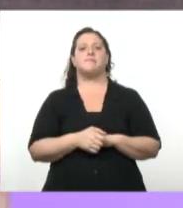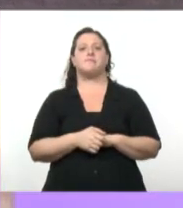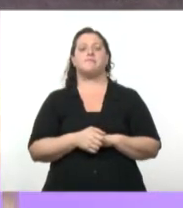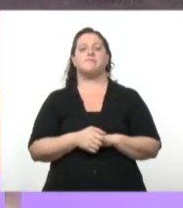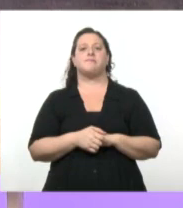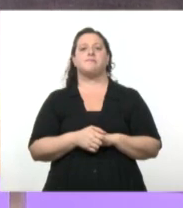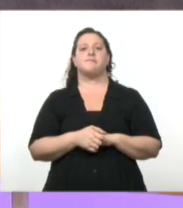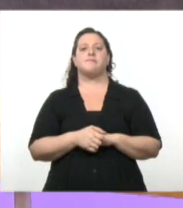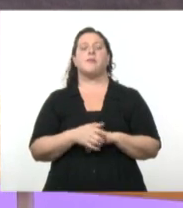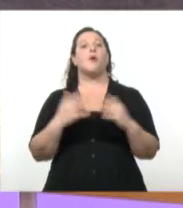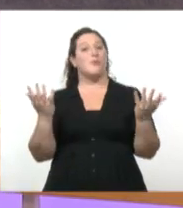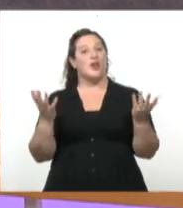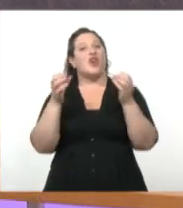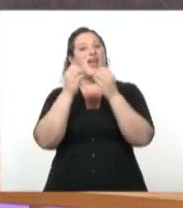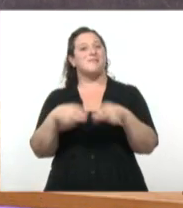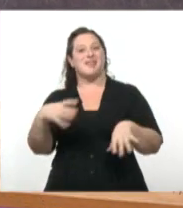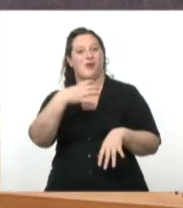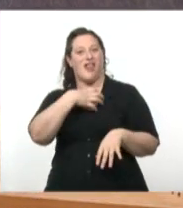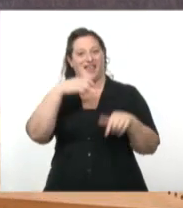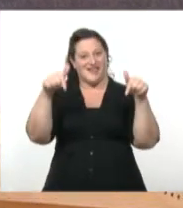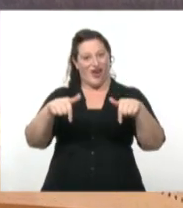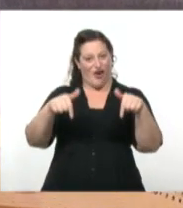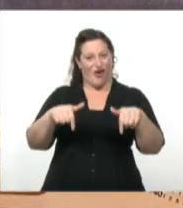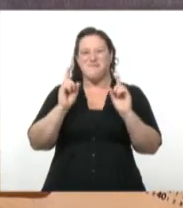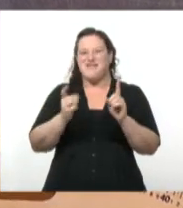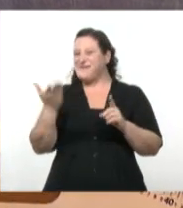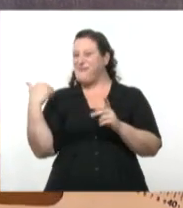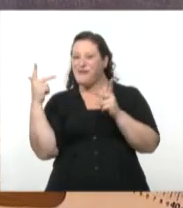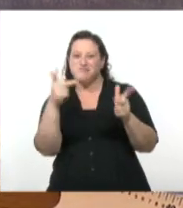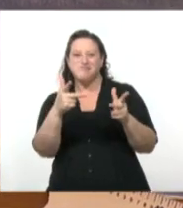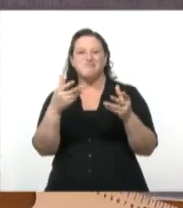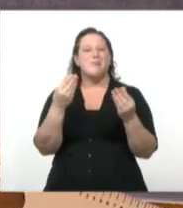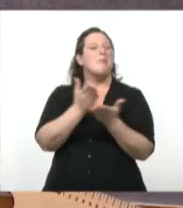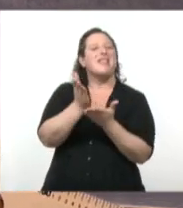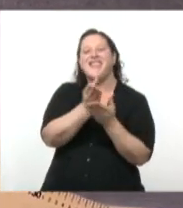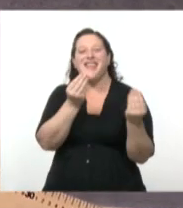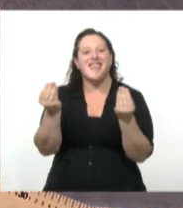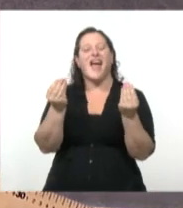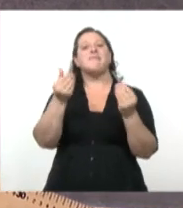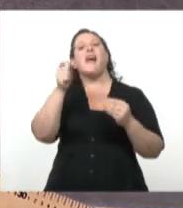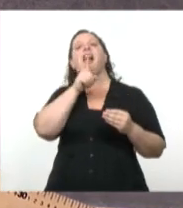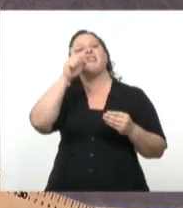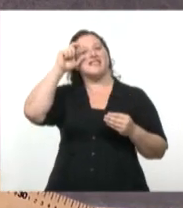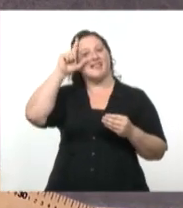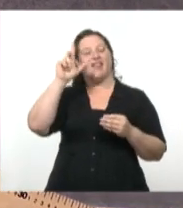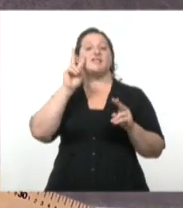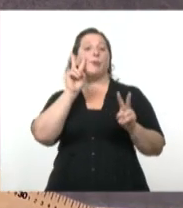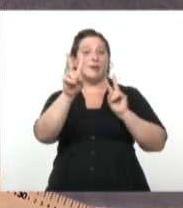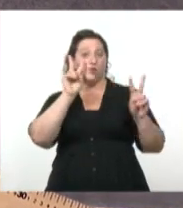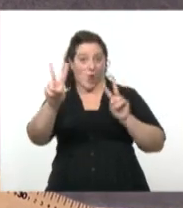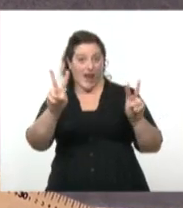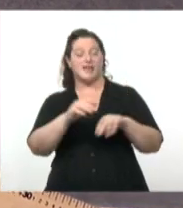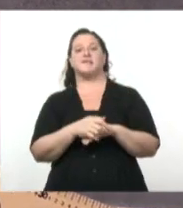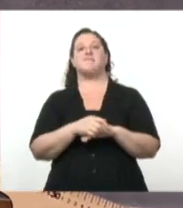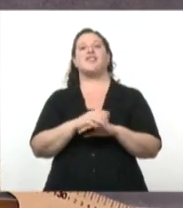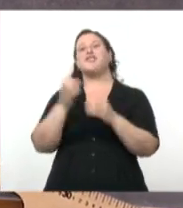Bien, arrancamos entonces la clase de hoy, como les dije, con la materia artes visuales. Y para eso le